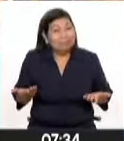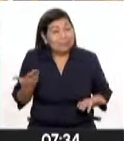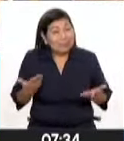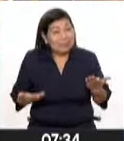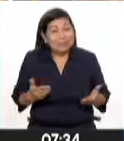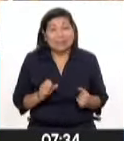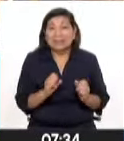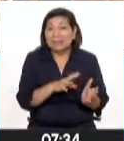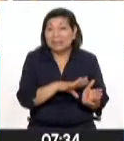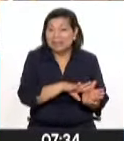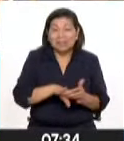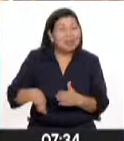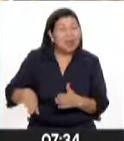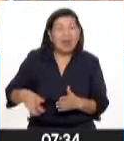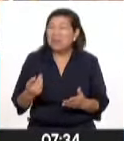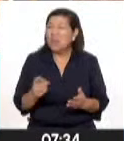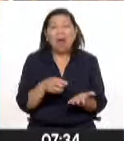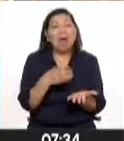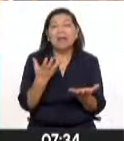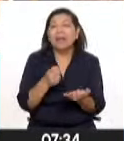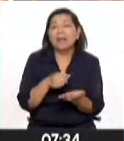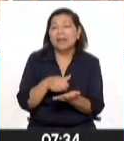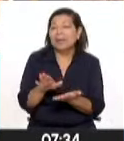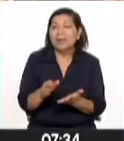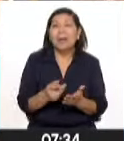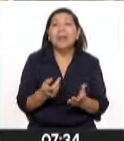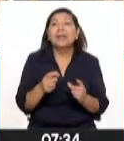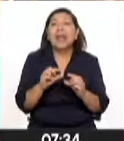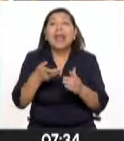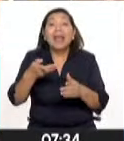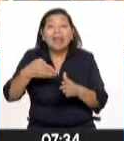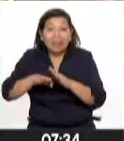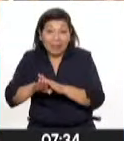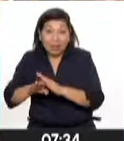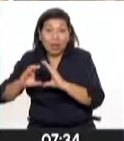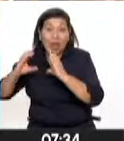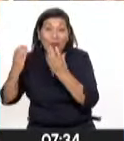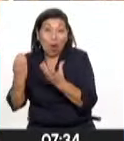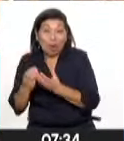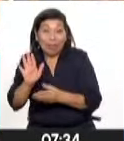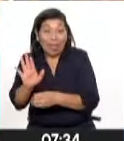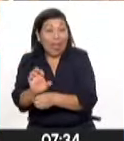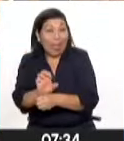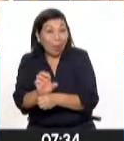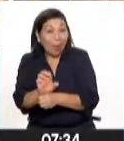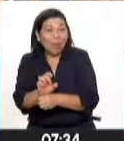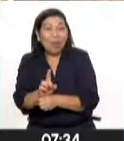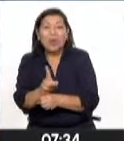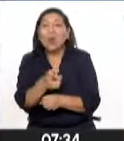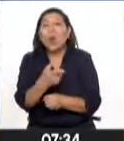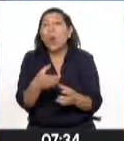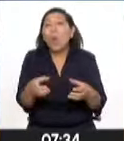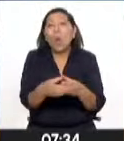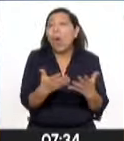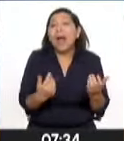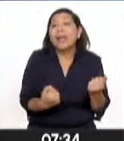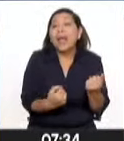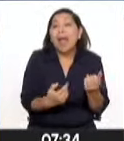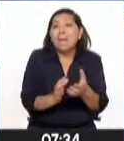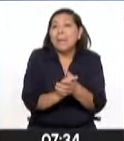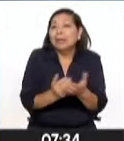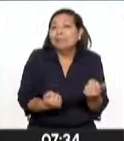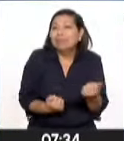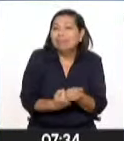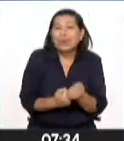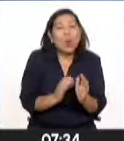iba a ser sacado del poder porque no tenía mayoría parlamentaria en general. Ahora, usted ha mencionado algo importante o interesante,